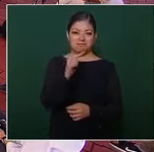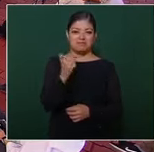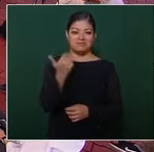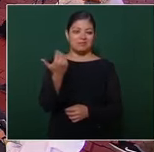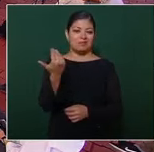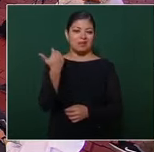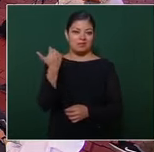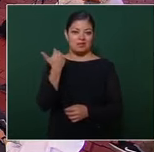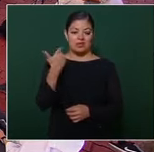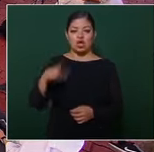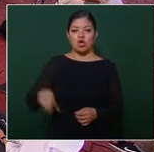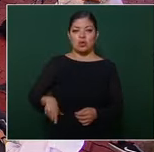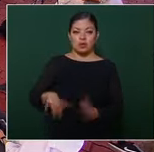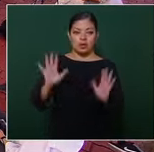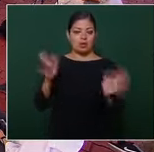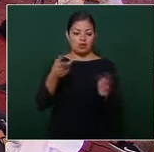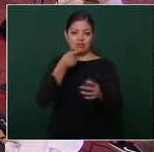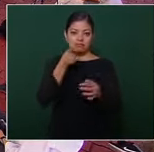gobernador